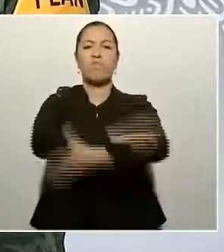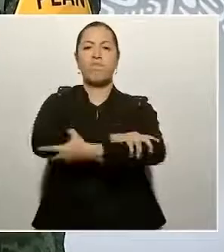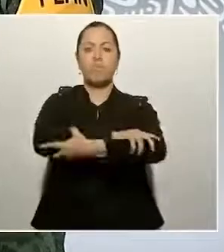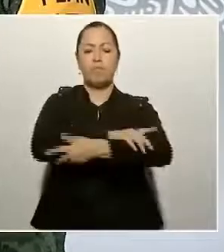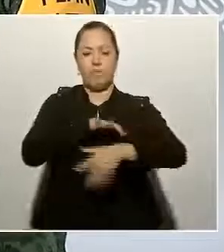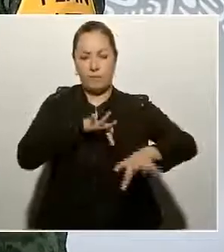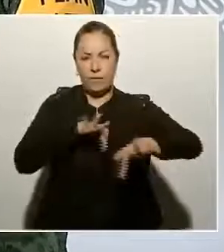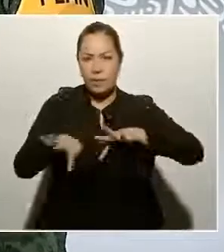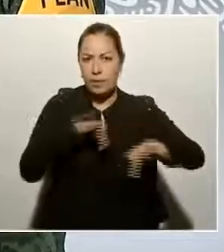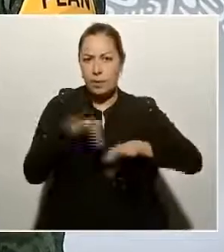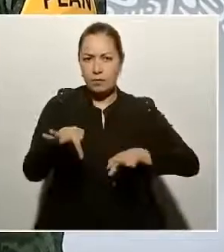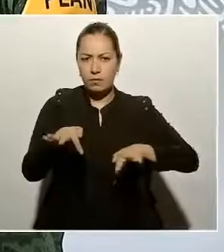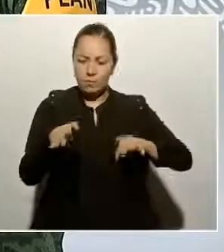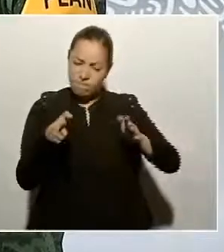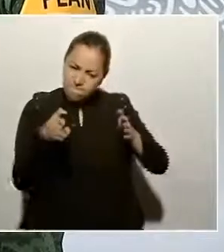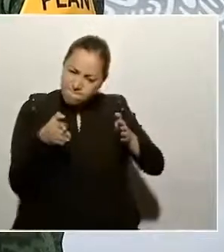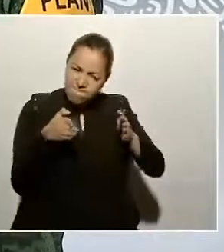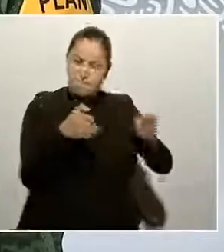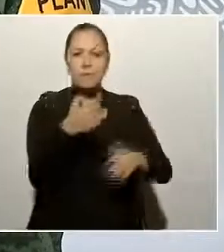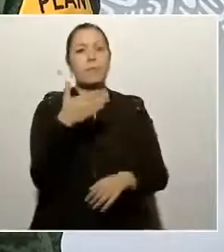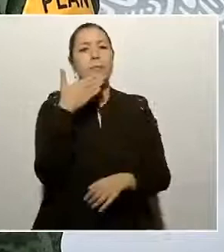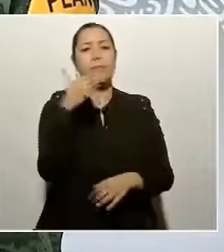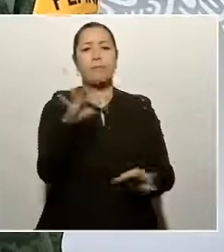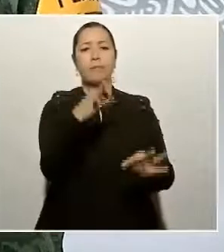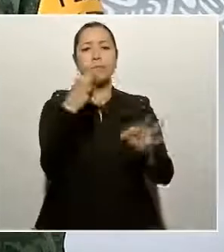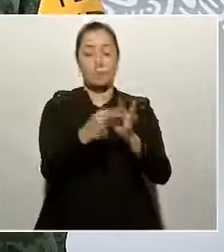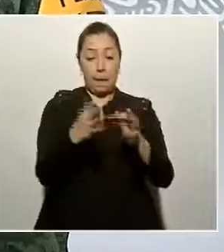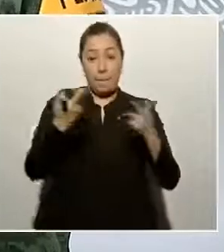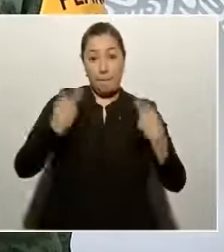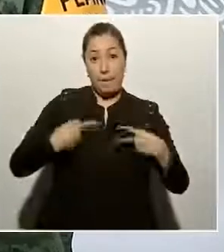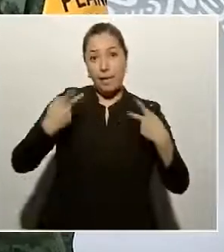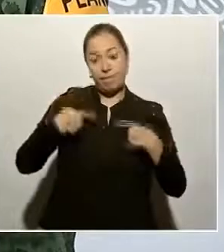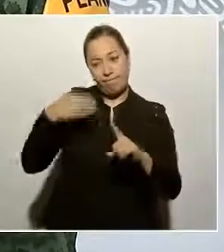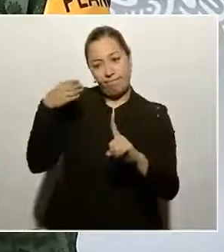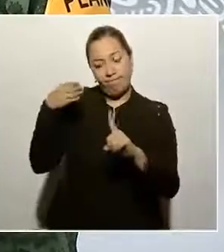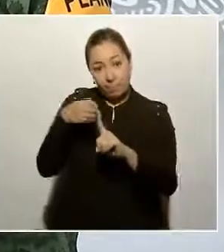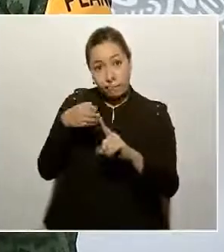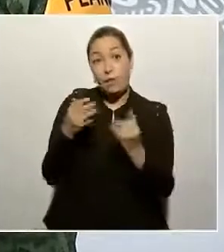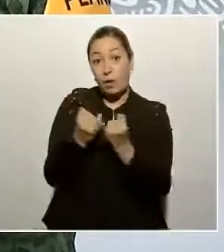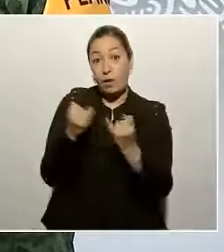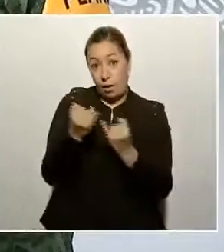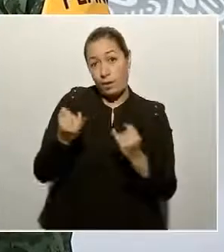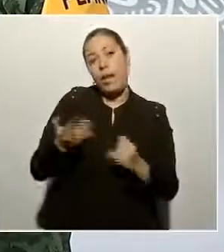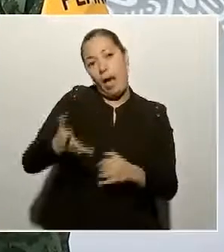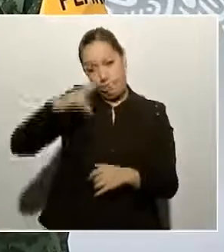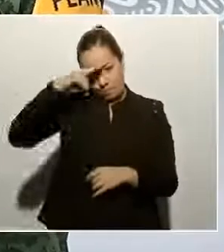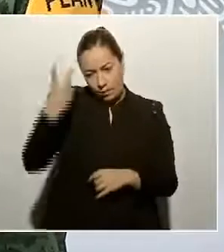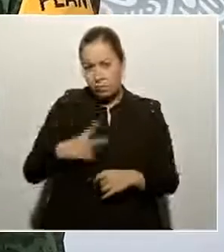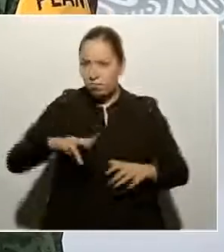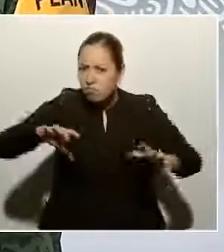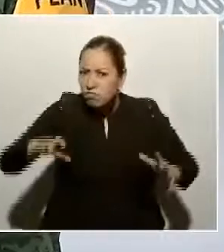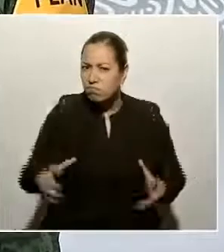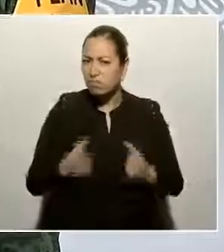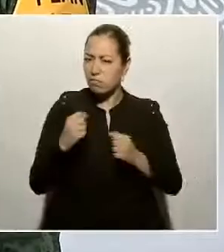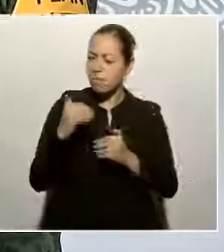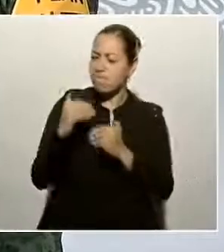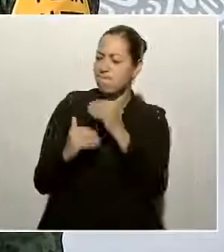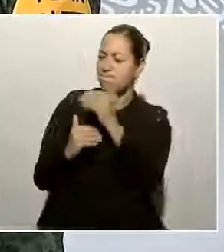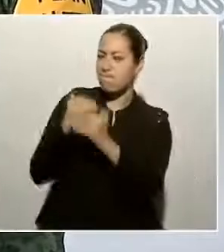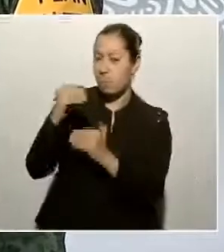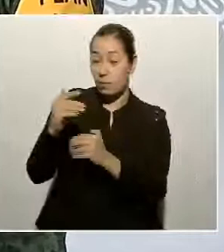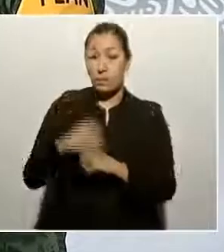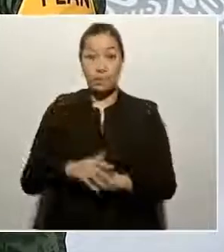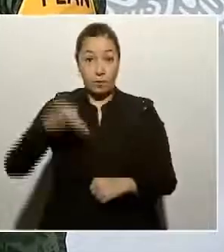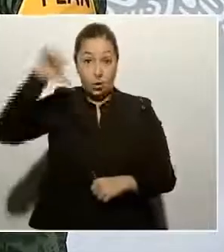por el bien de nuestros conciudadanos y también por el progreso de México. Esta instalación que hoy se entrega